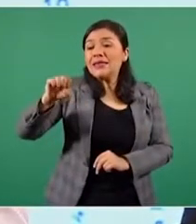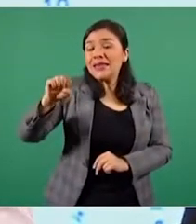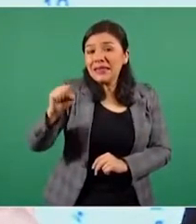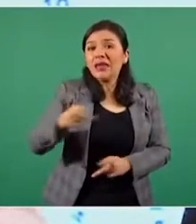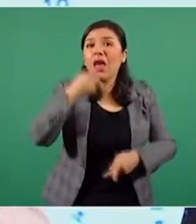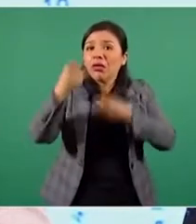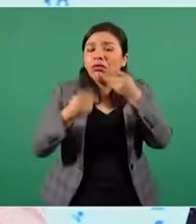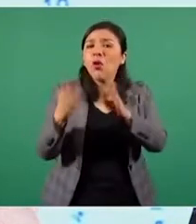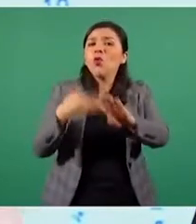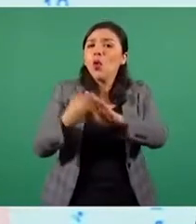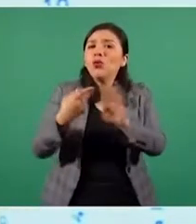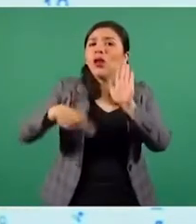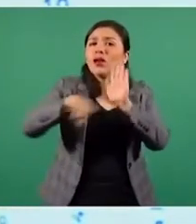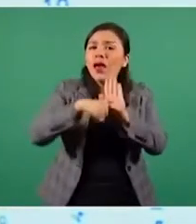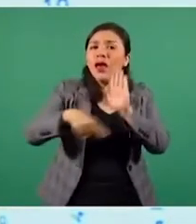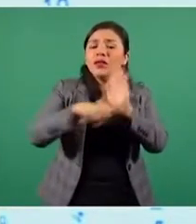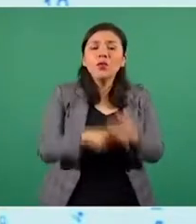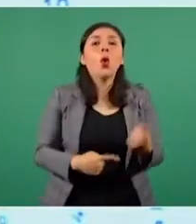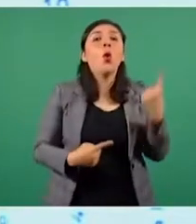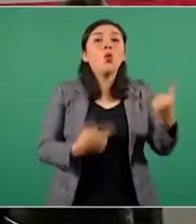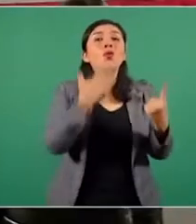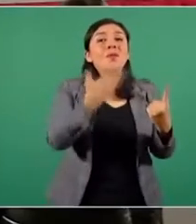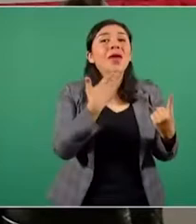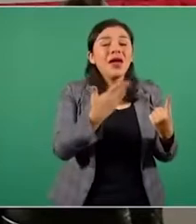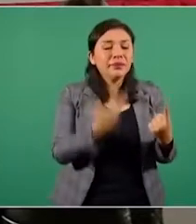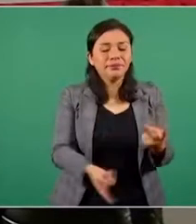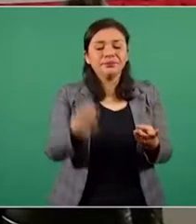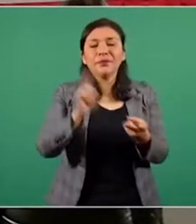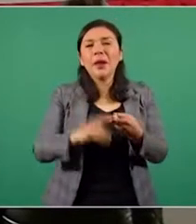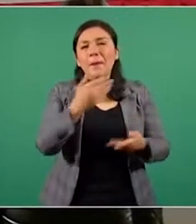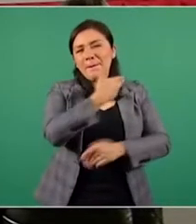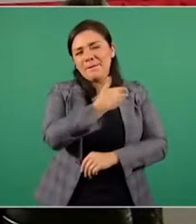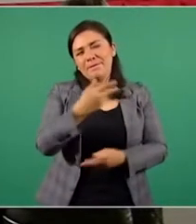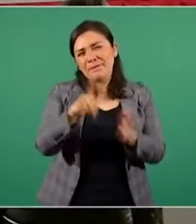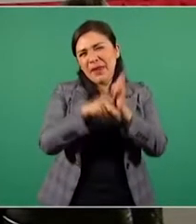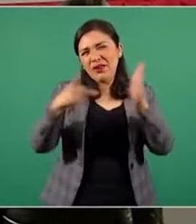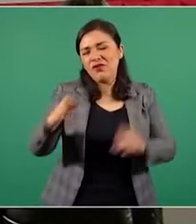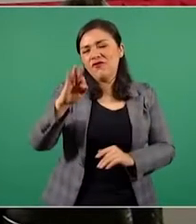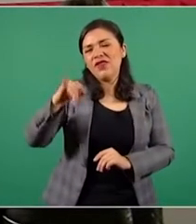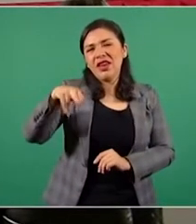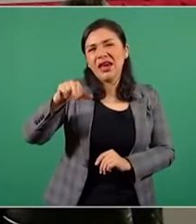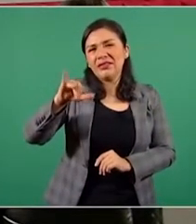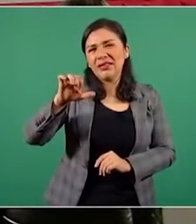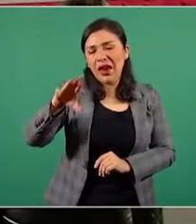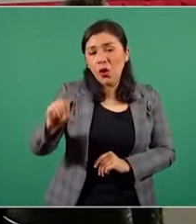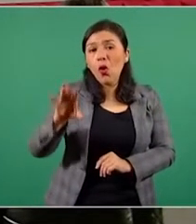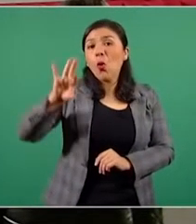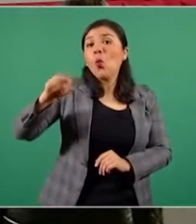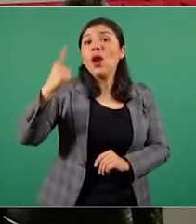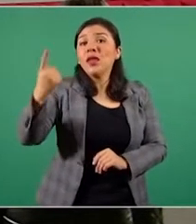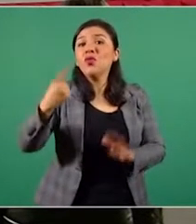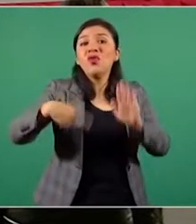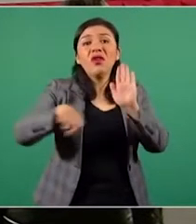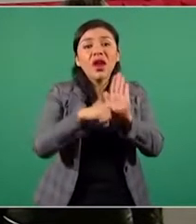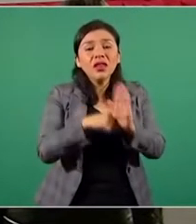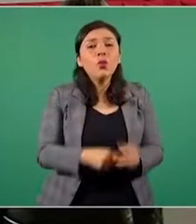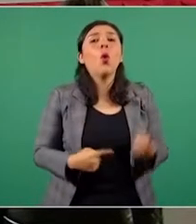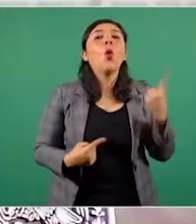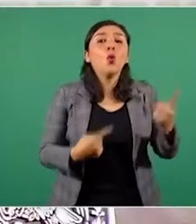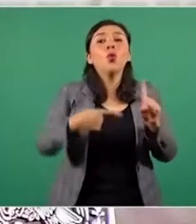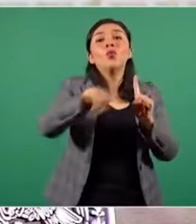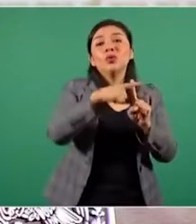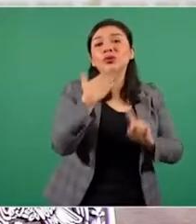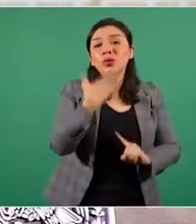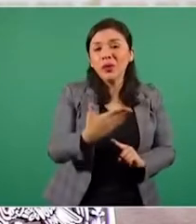menciones negativas y una positiva. El Financiero, 41 menciones negativas y una positiva.